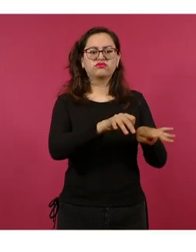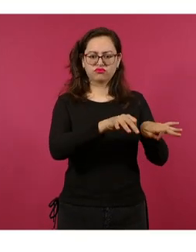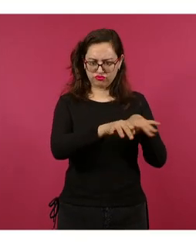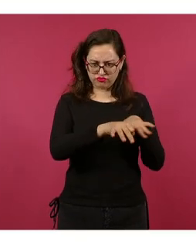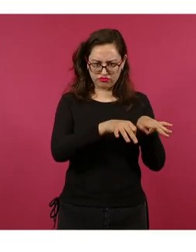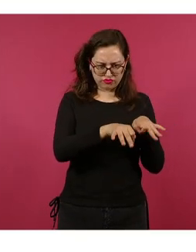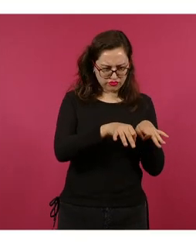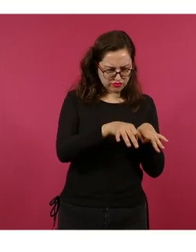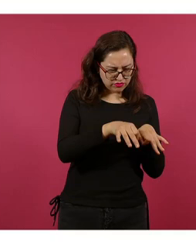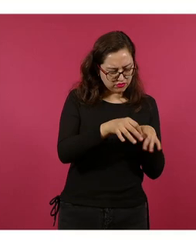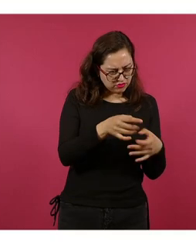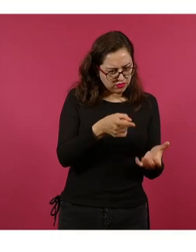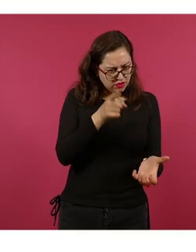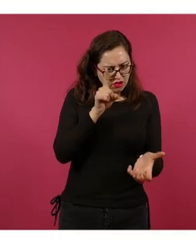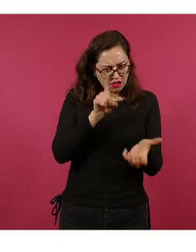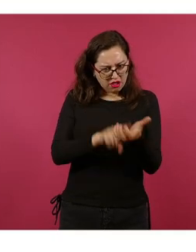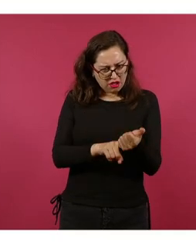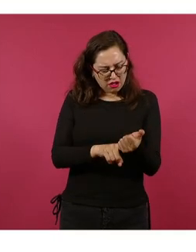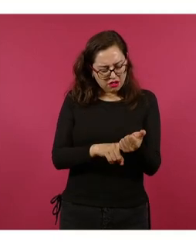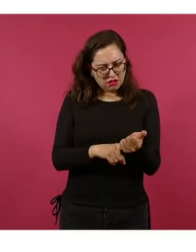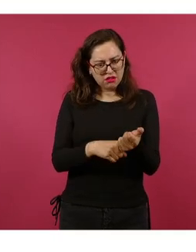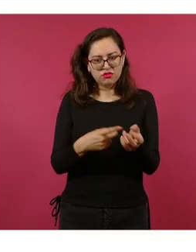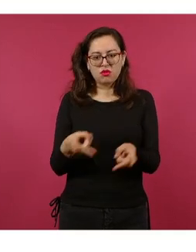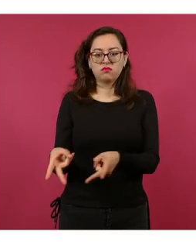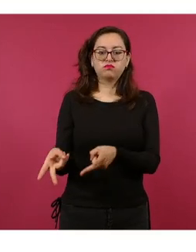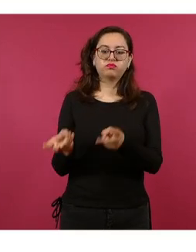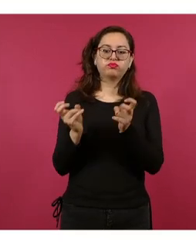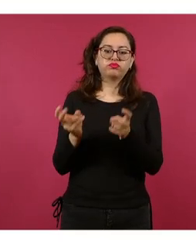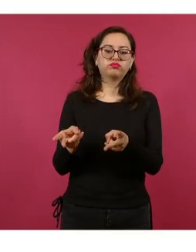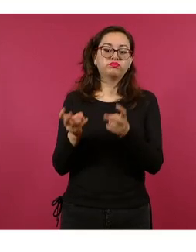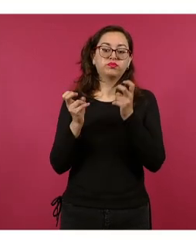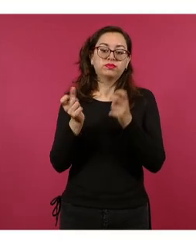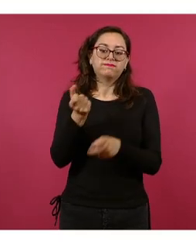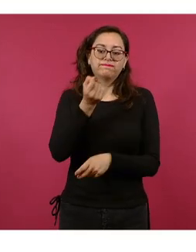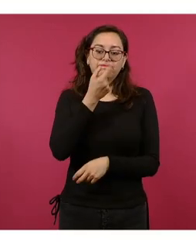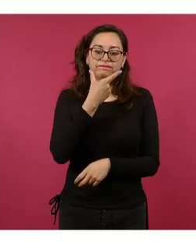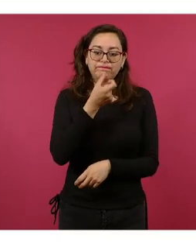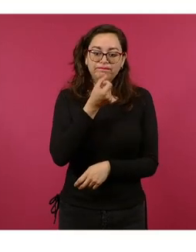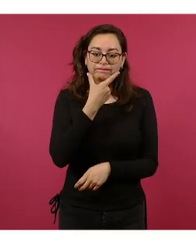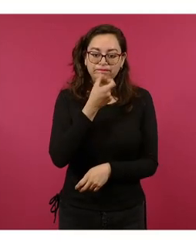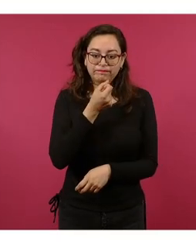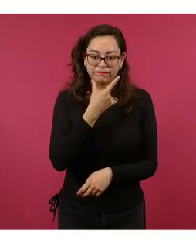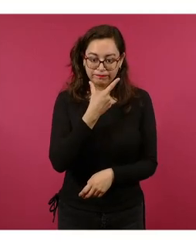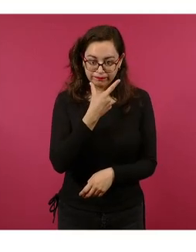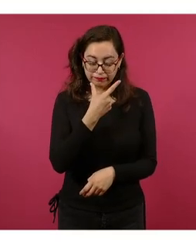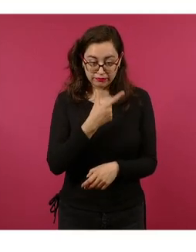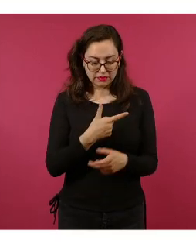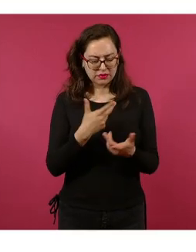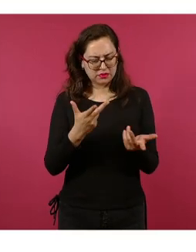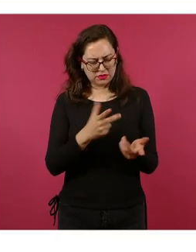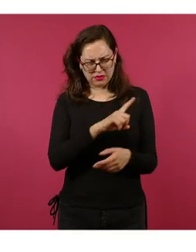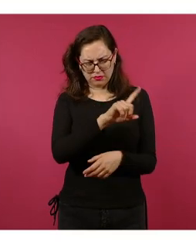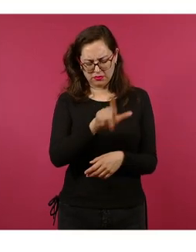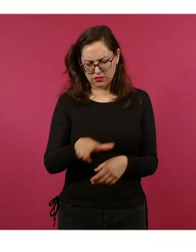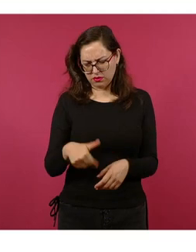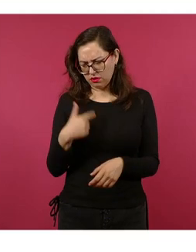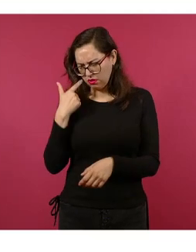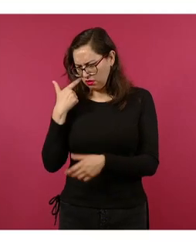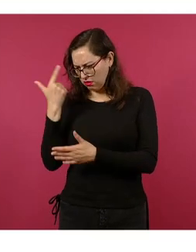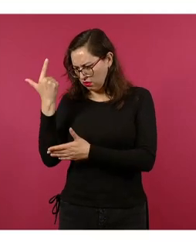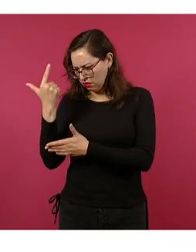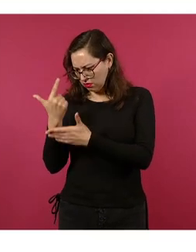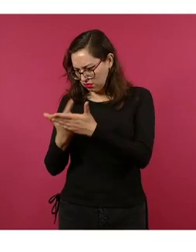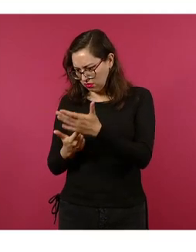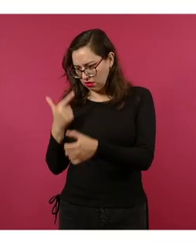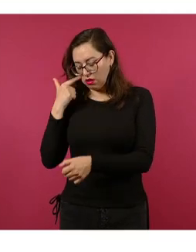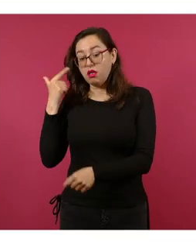habían sustraído del establecimiento cajas con diversos medicamentos y al realizar un inventario identificaron el